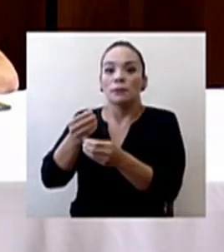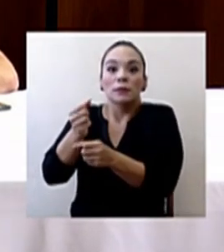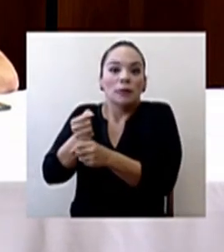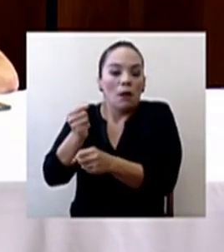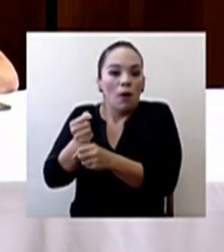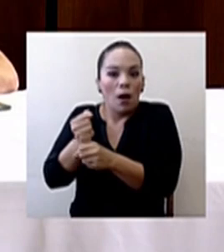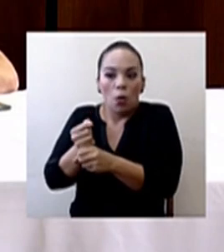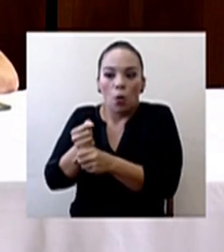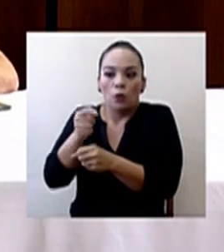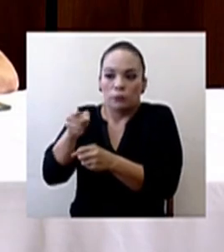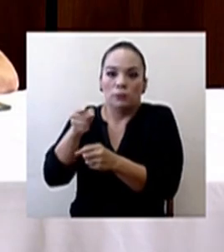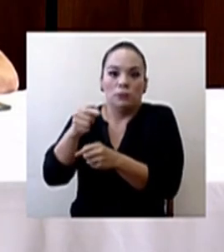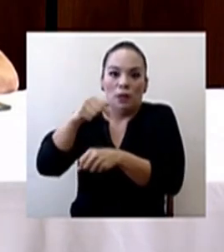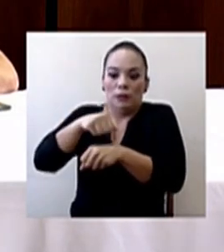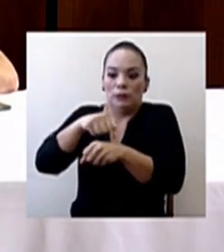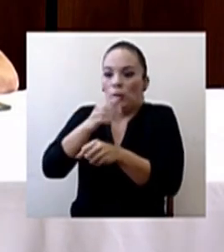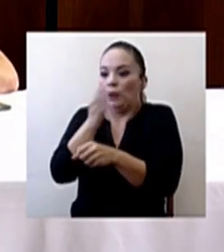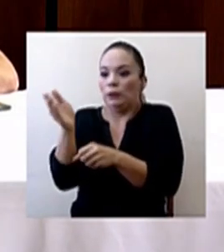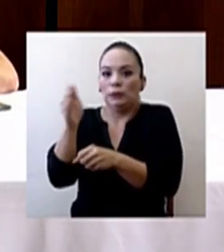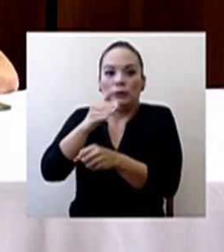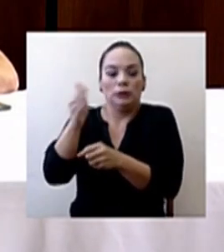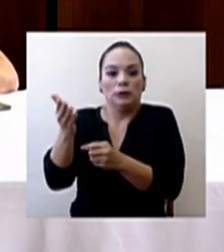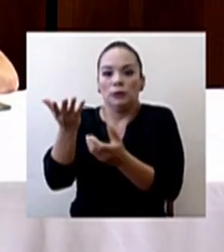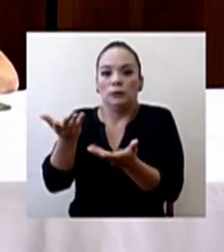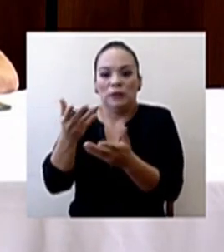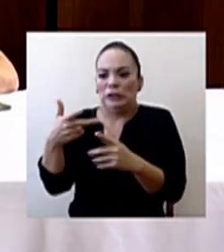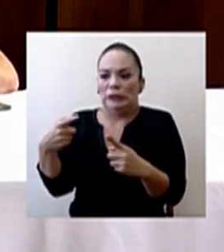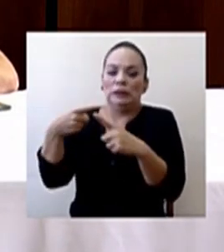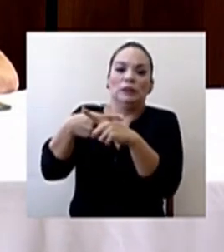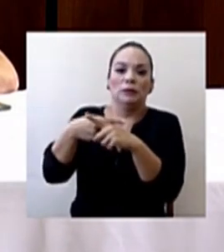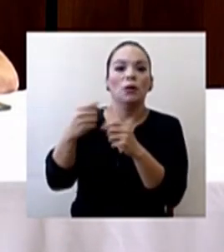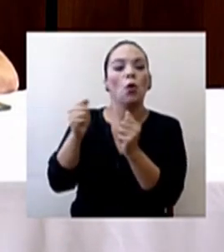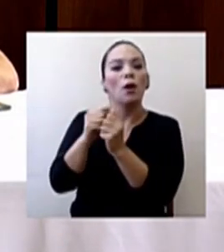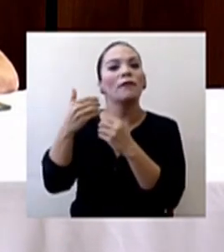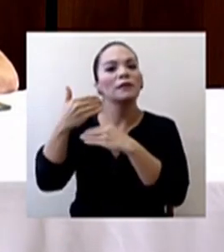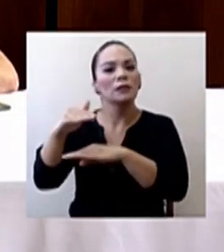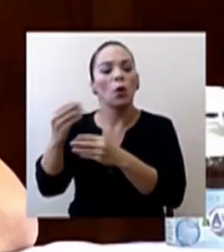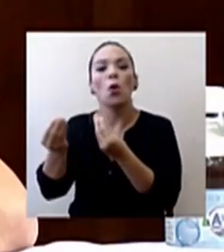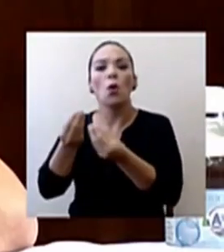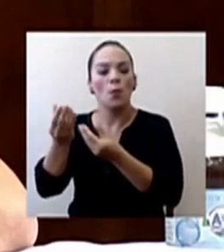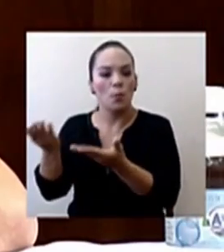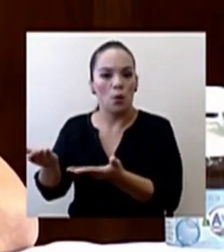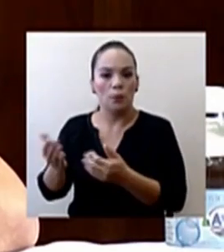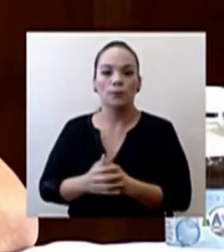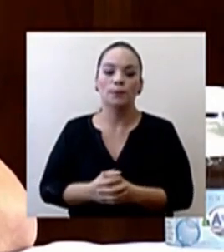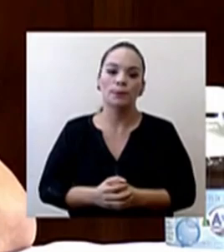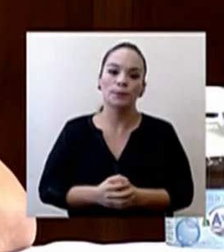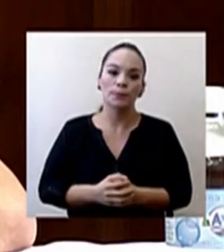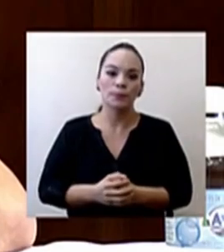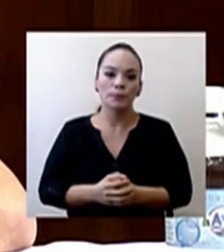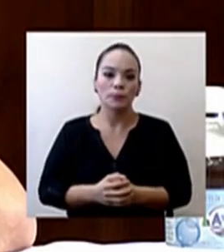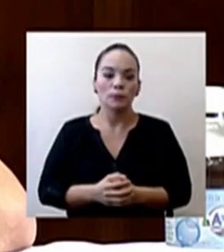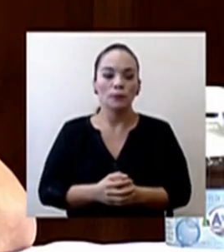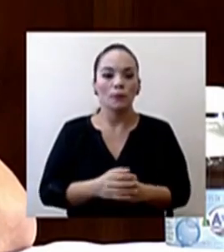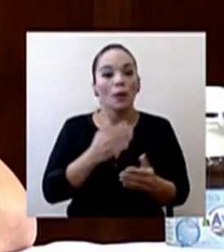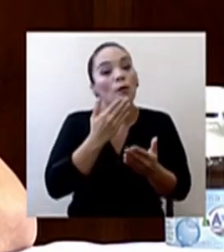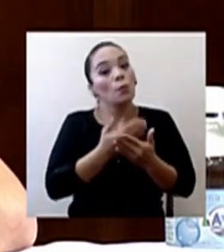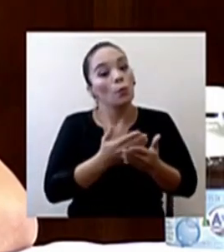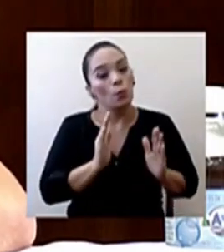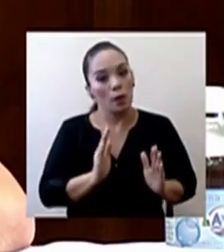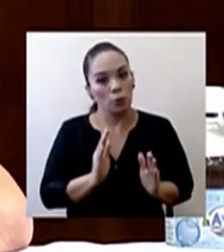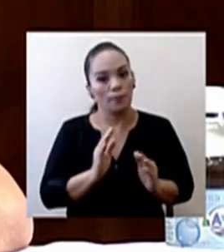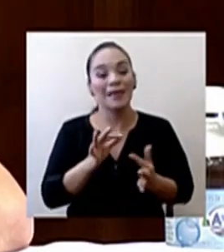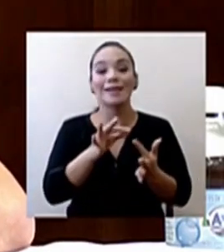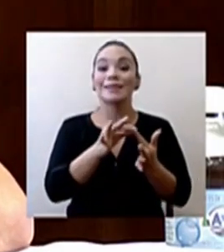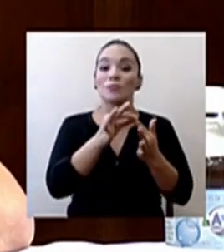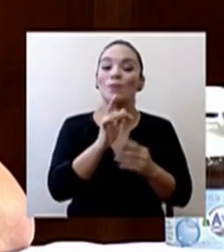jornada, digamos, que choca con la restricción vehicular, puede comprobar esa condición. Bueno, la excepción es